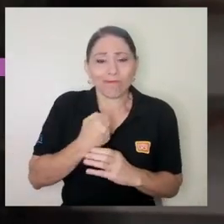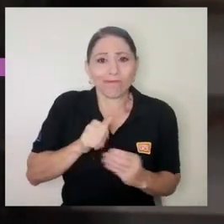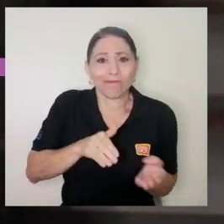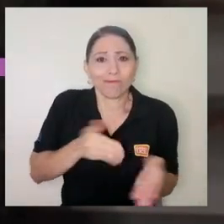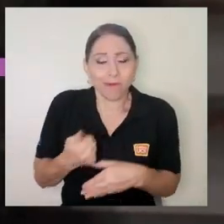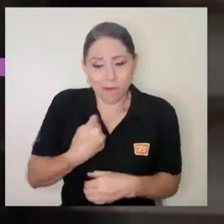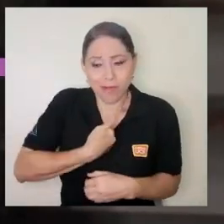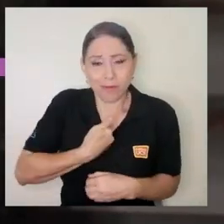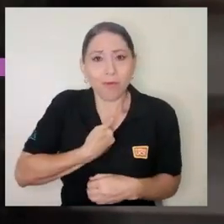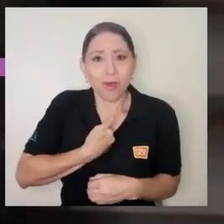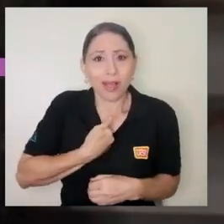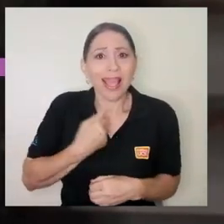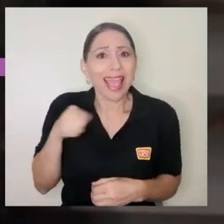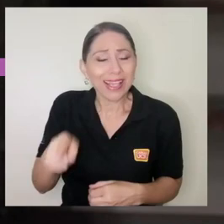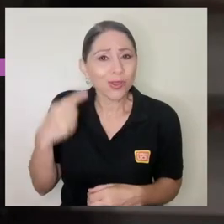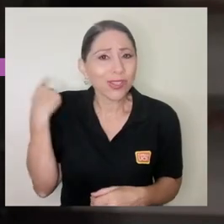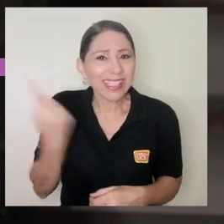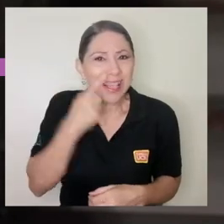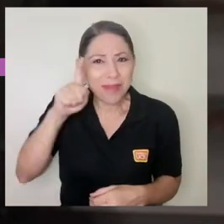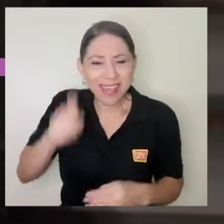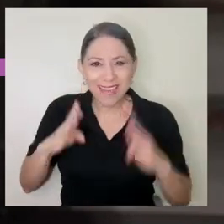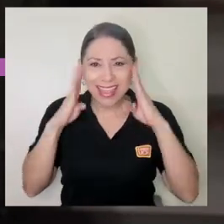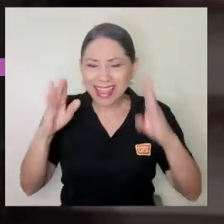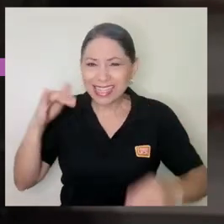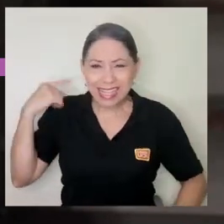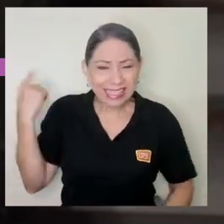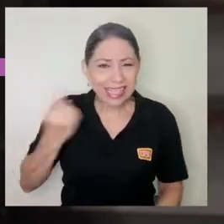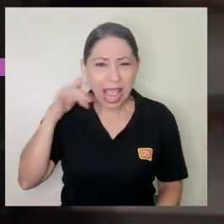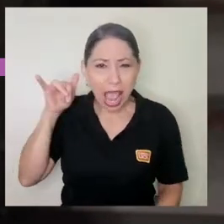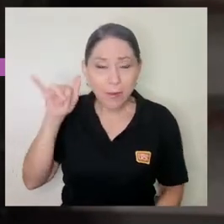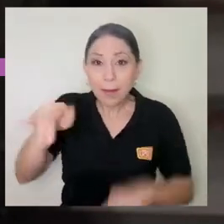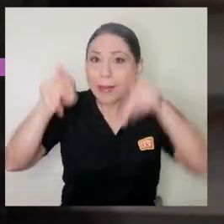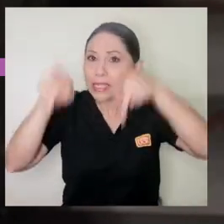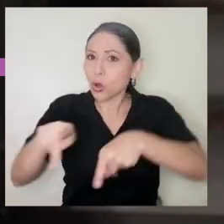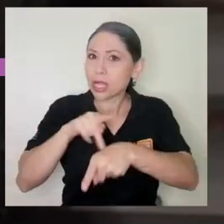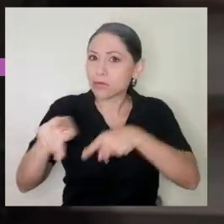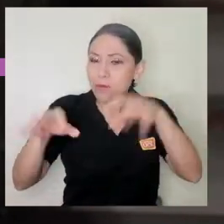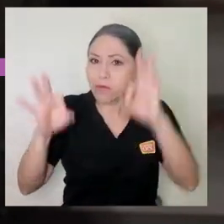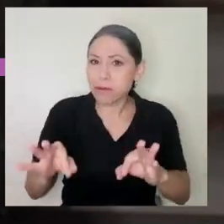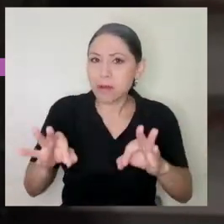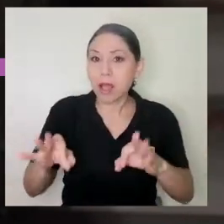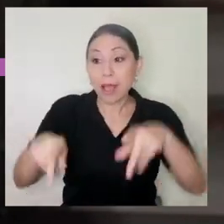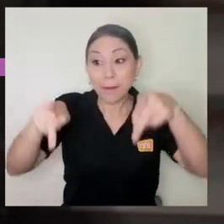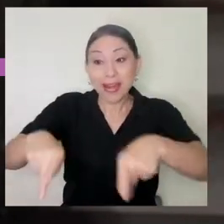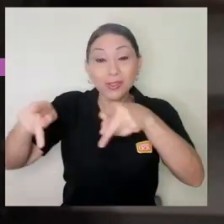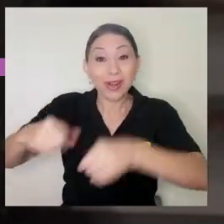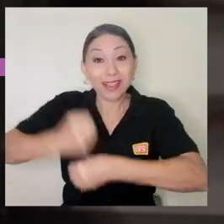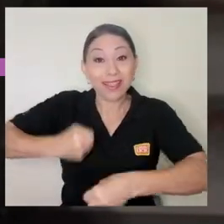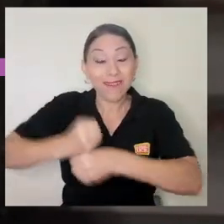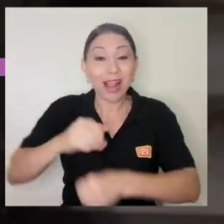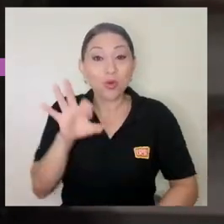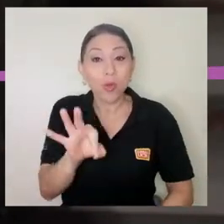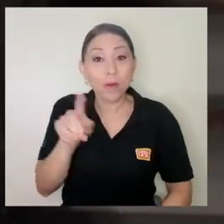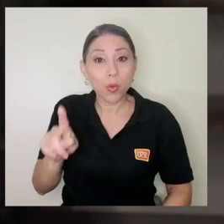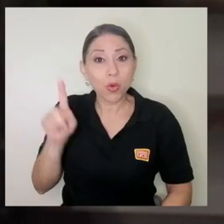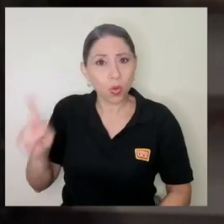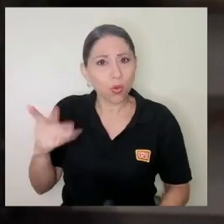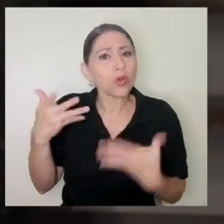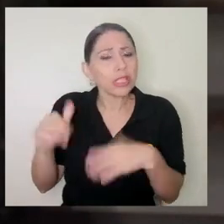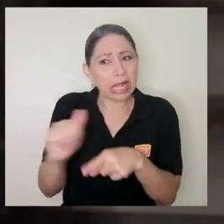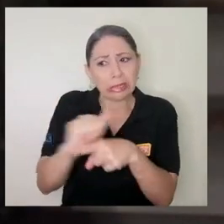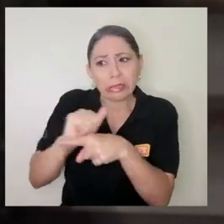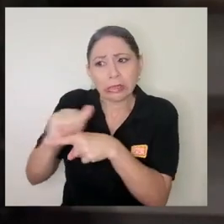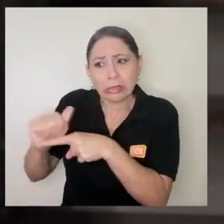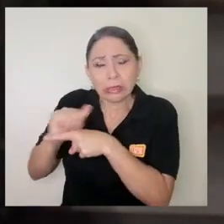permanentemente por personas especializadas porque los operarios del 911 reciben capacitaciones en un